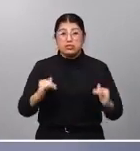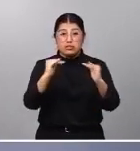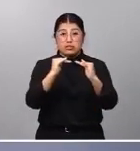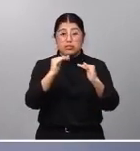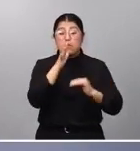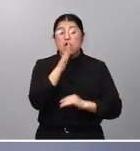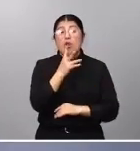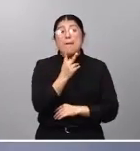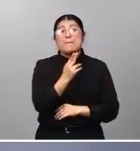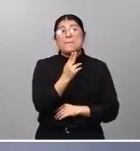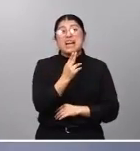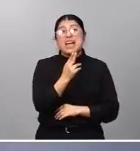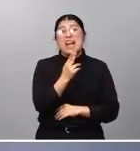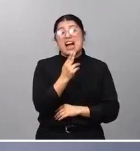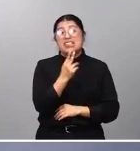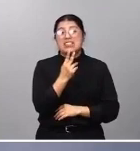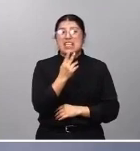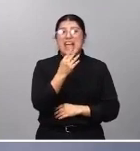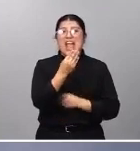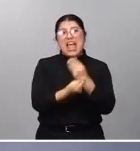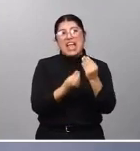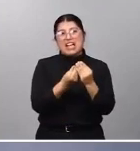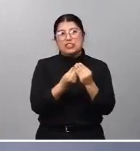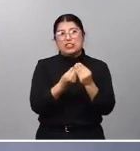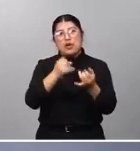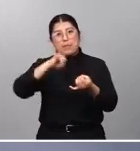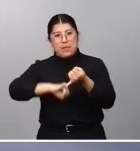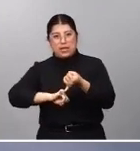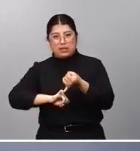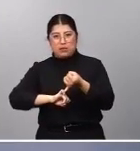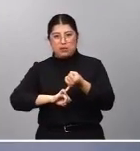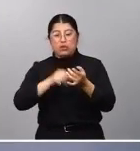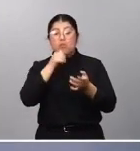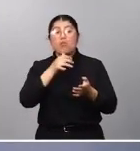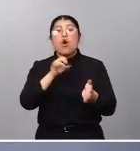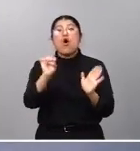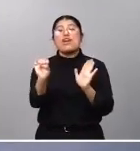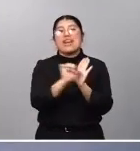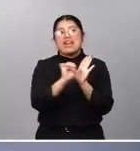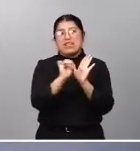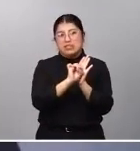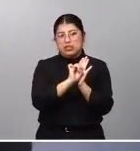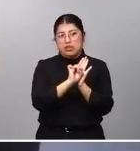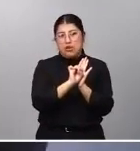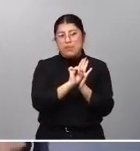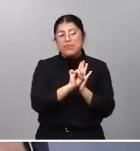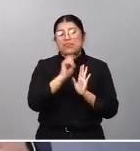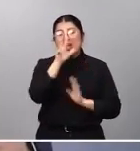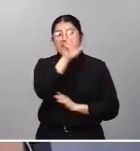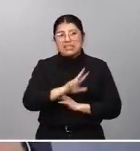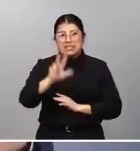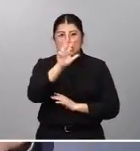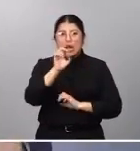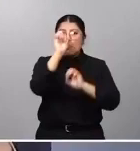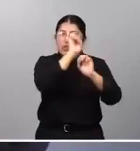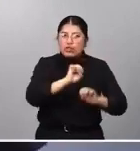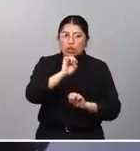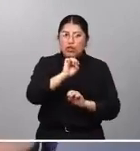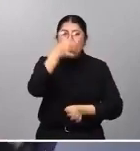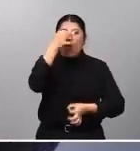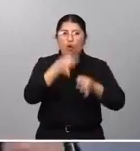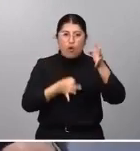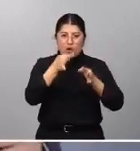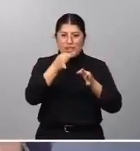las parejas de hecho y los matrimonios. A través de la creación de un registro estatal de parejas de hecho se brindará no solo protección jurídica, sino la